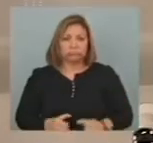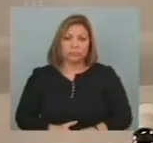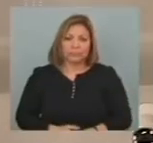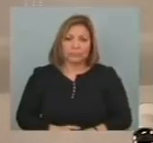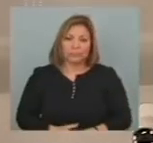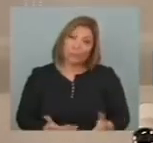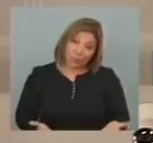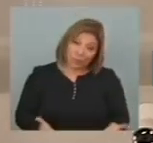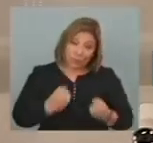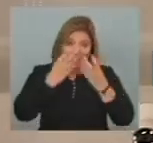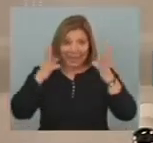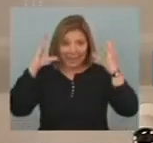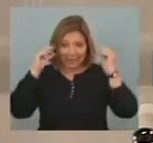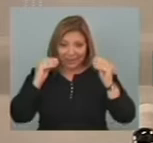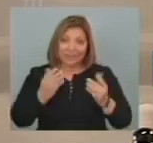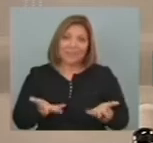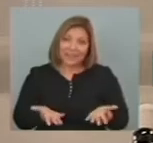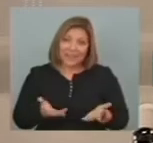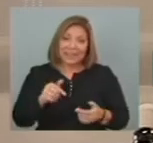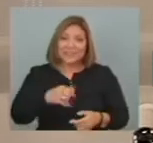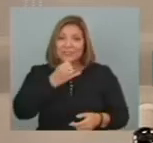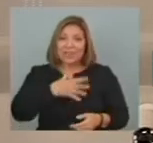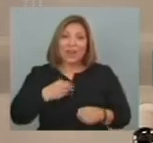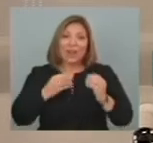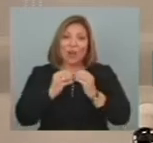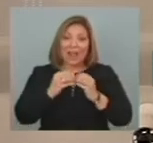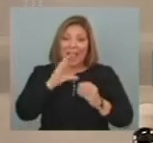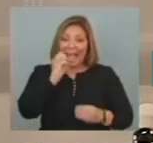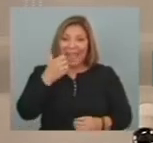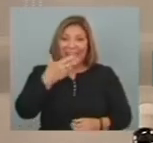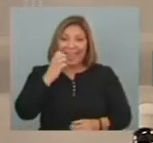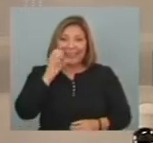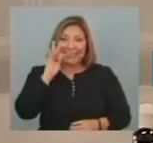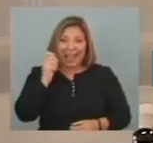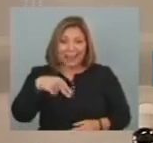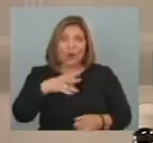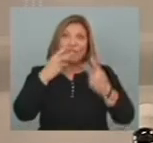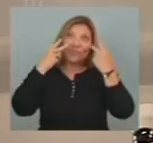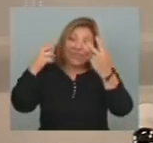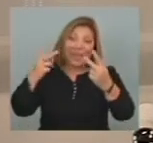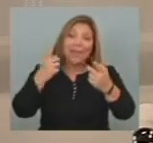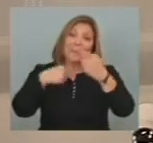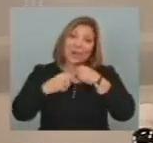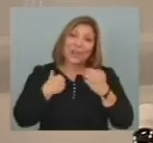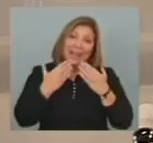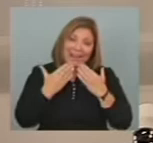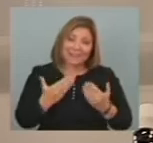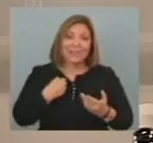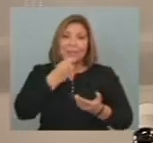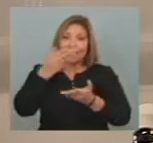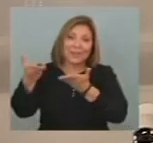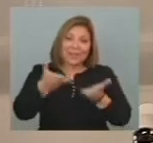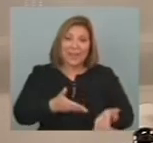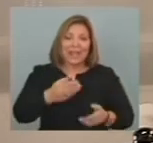Muy buenas noches Y con el historiador Gerardo Caetano De viaje Le agradecemos Y le damos La bienvenida